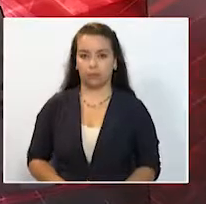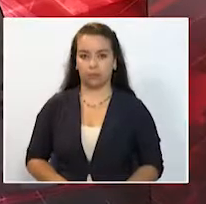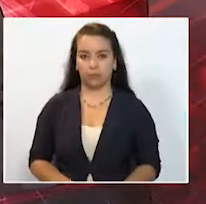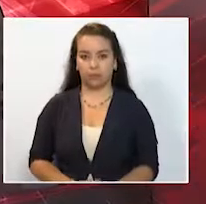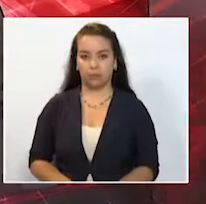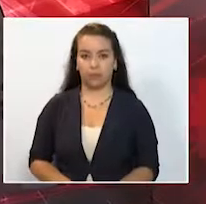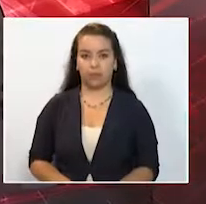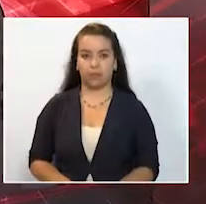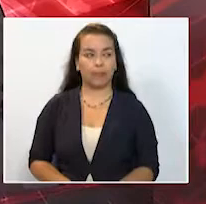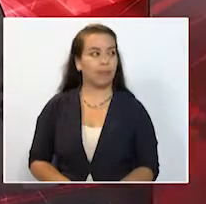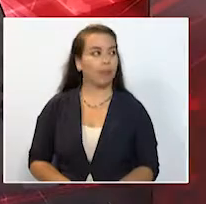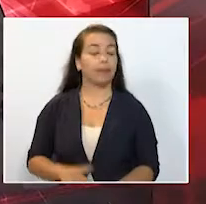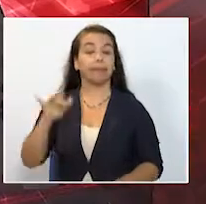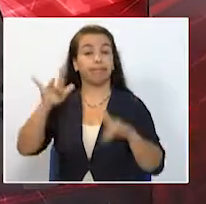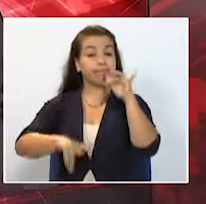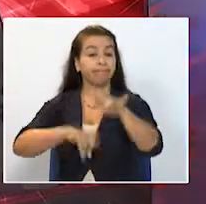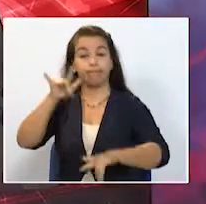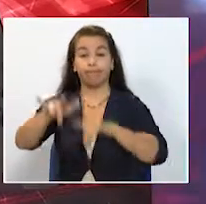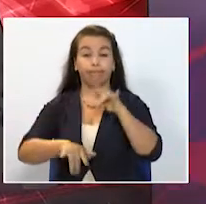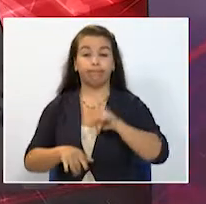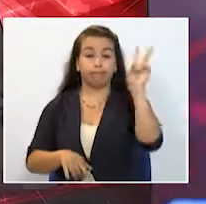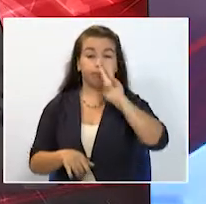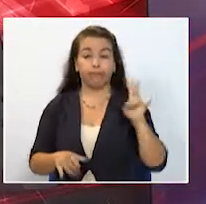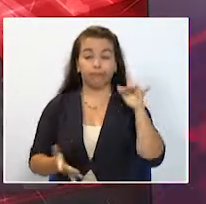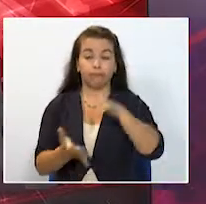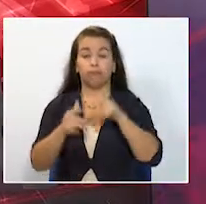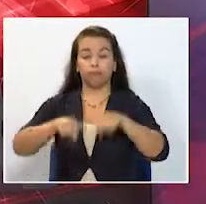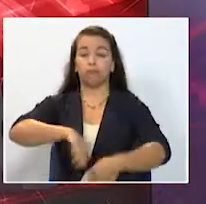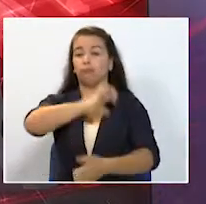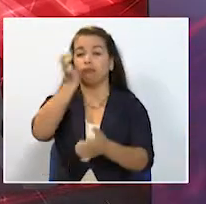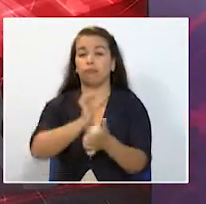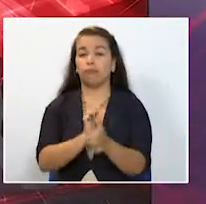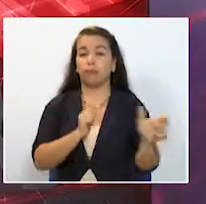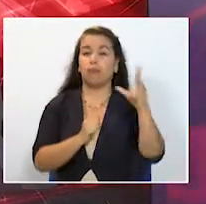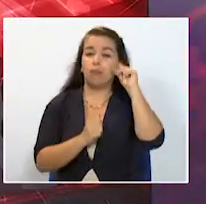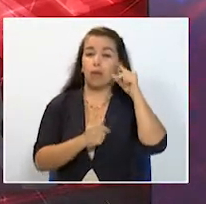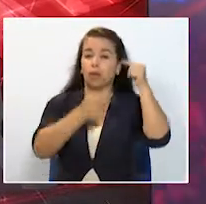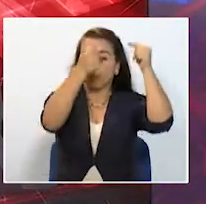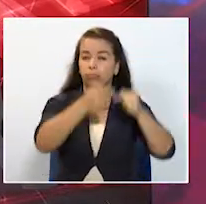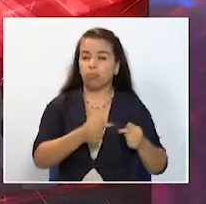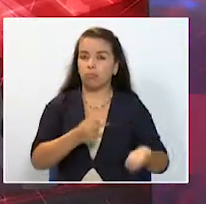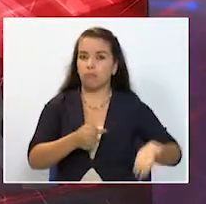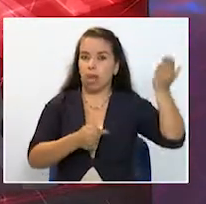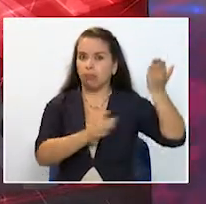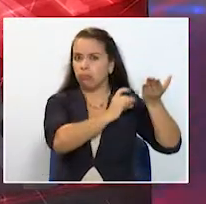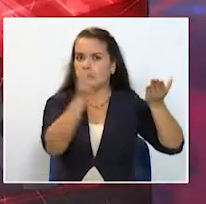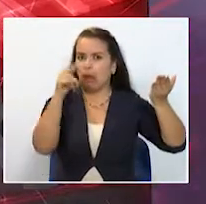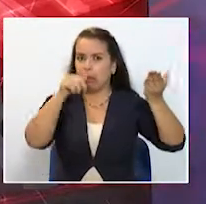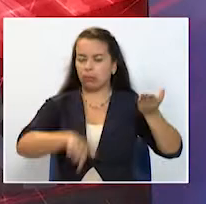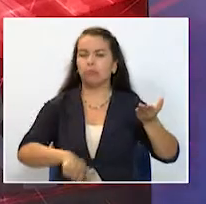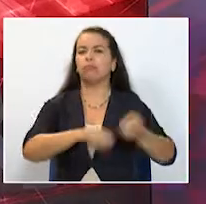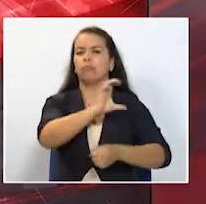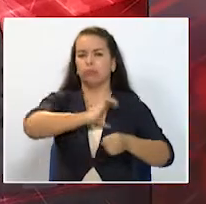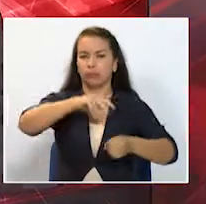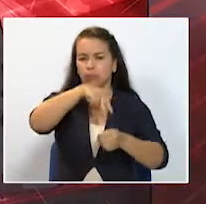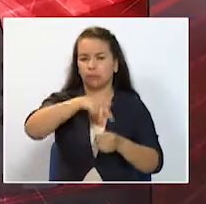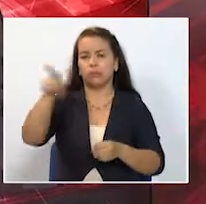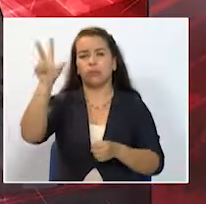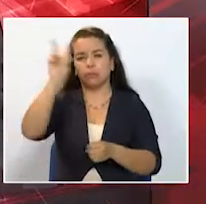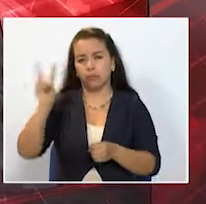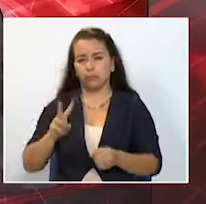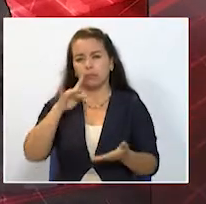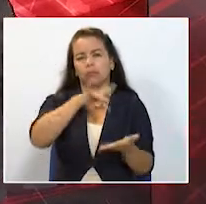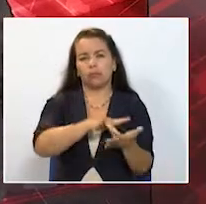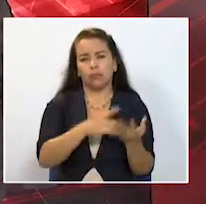la llegada de venezolanos al eje cafetero es frecuente de hecho en Pereira se tiene la cifra más alta de ciudadanos del vecino país residiendo en capital risaraldense